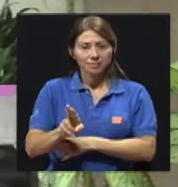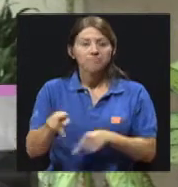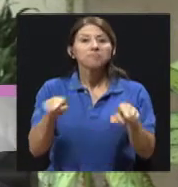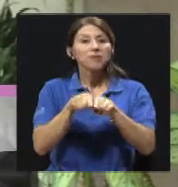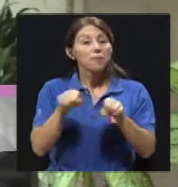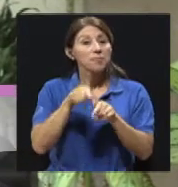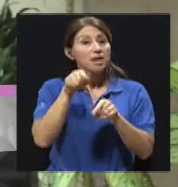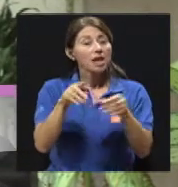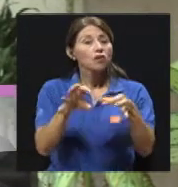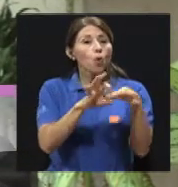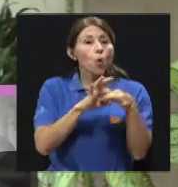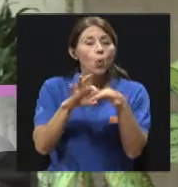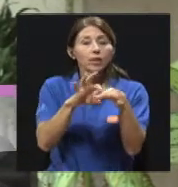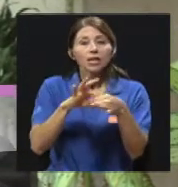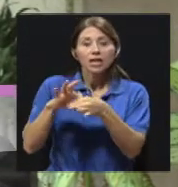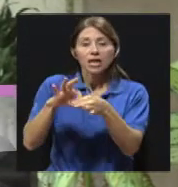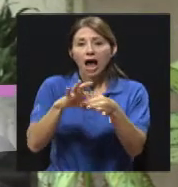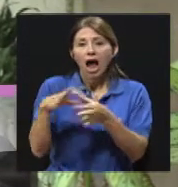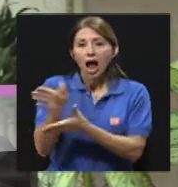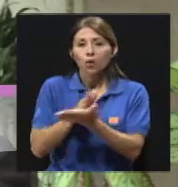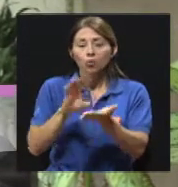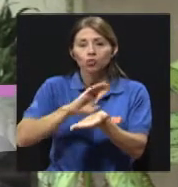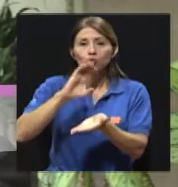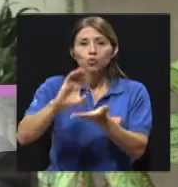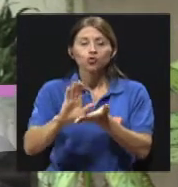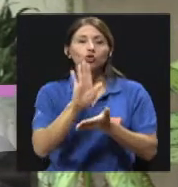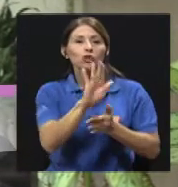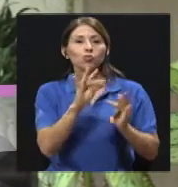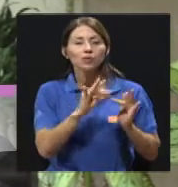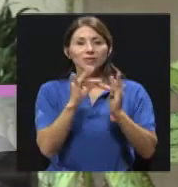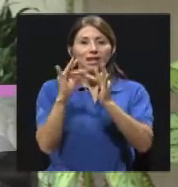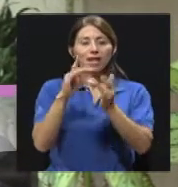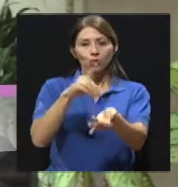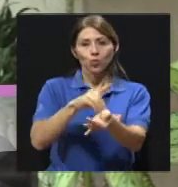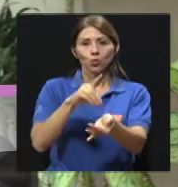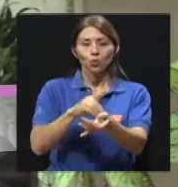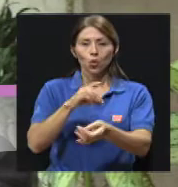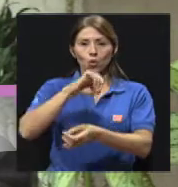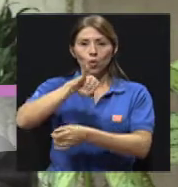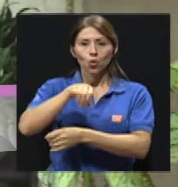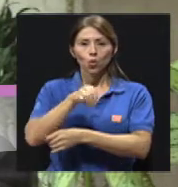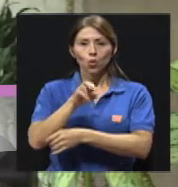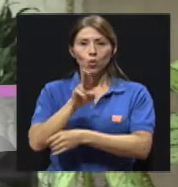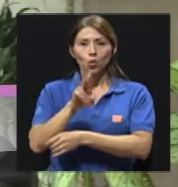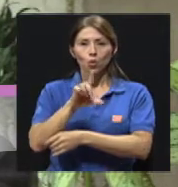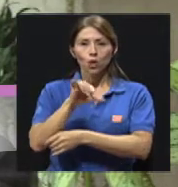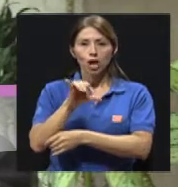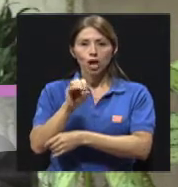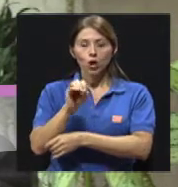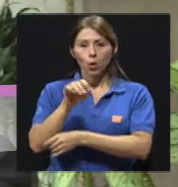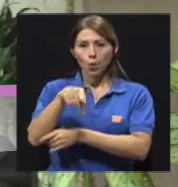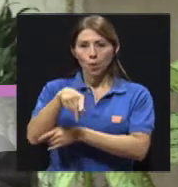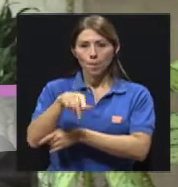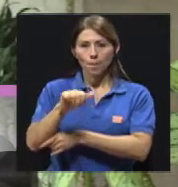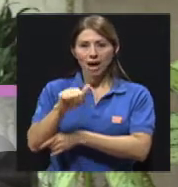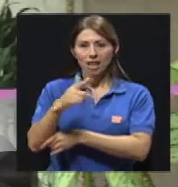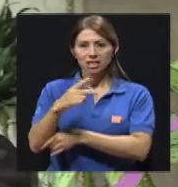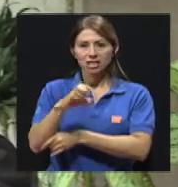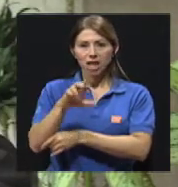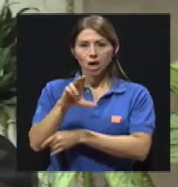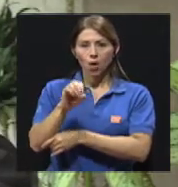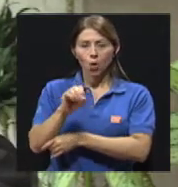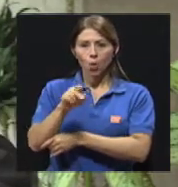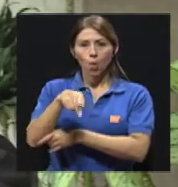también coordina algunos cursos sobre su especialidad y es el doctor Julio Pacheco Pizarro. Muchísimas gracias doctor por